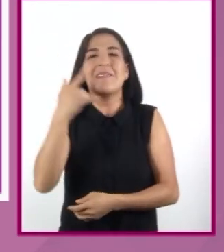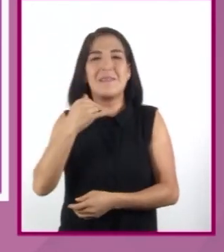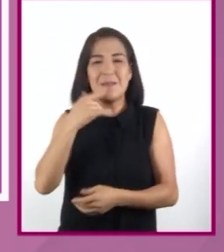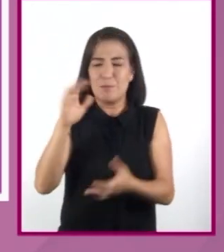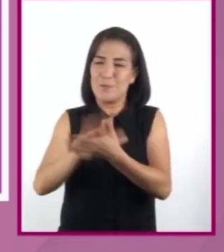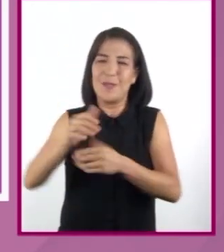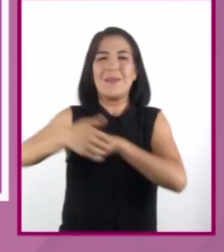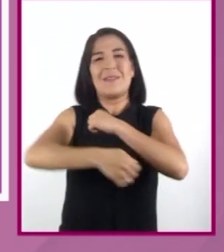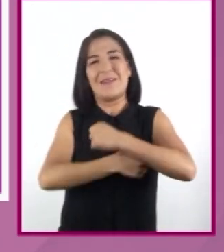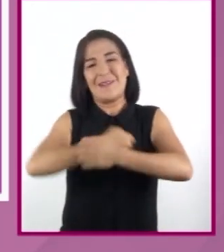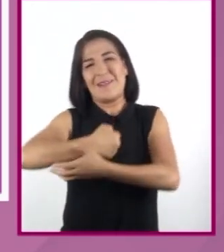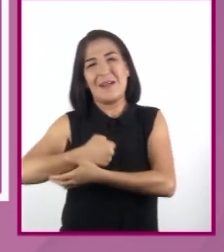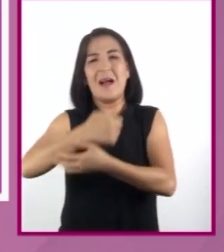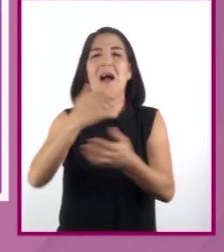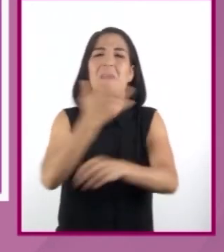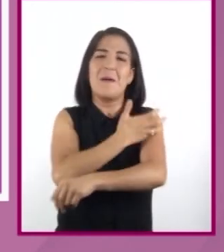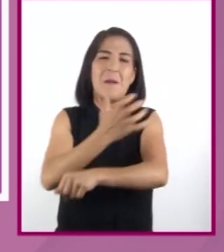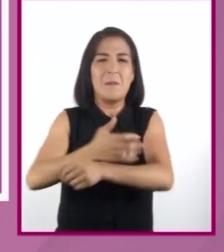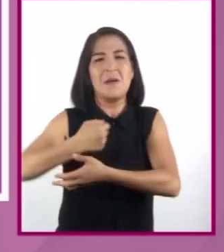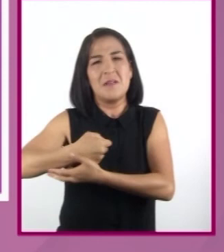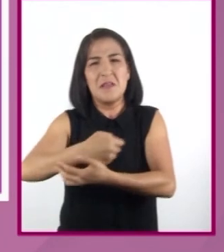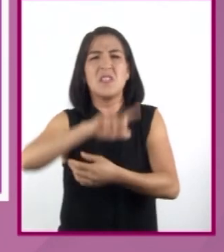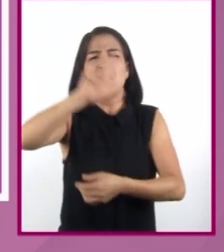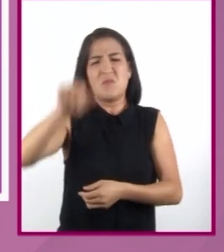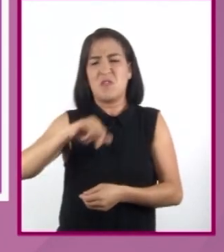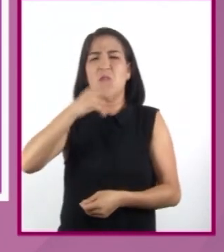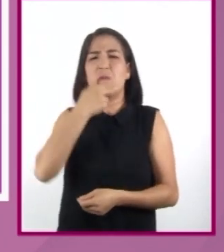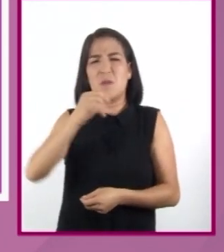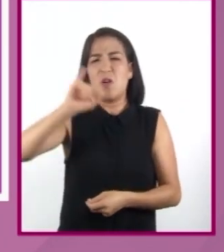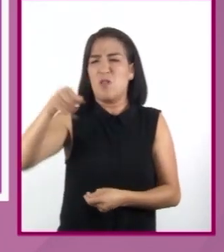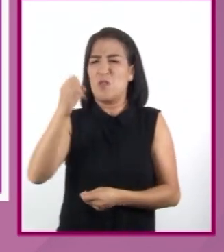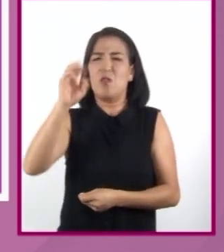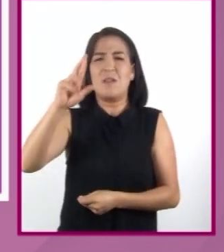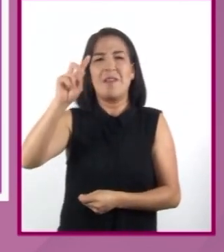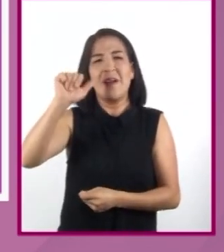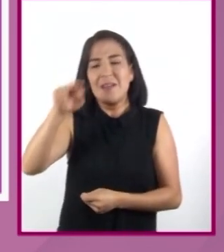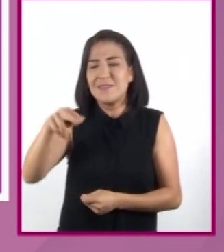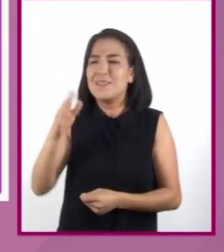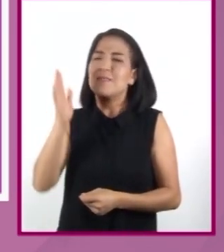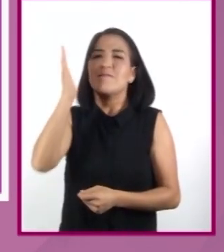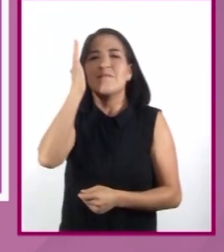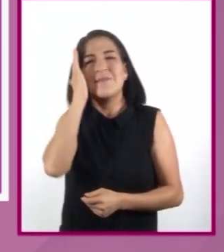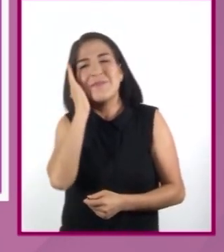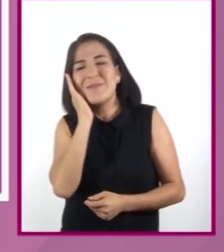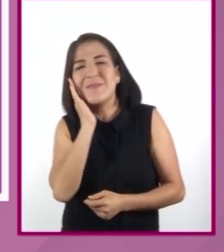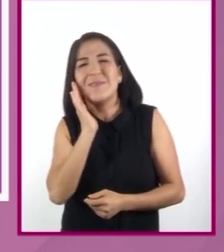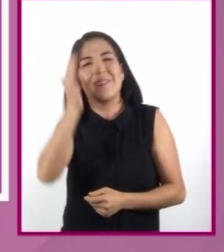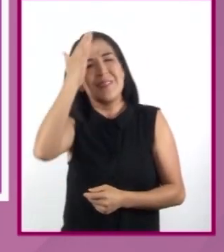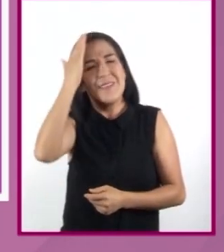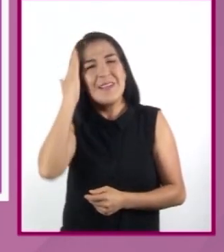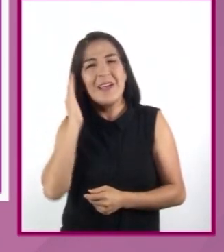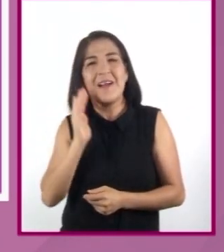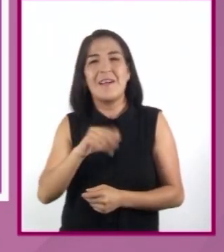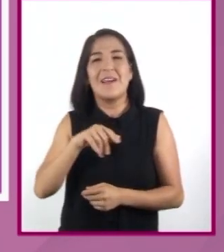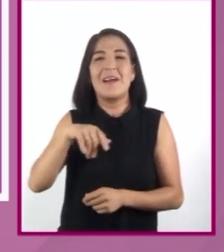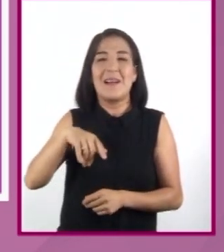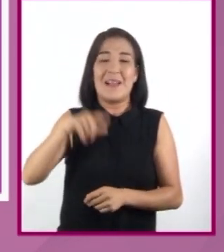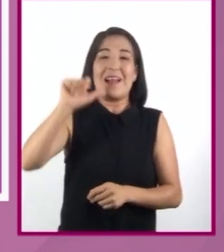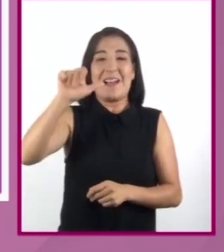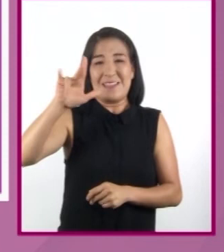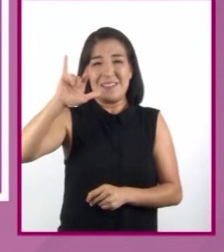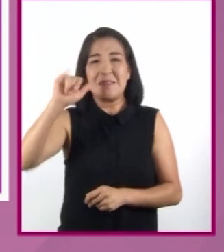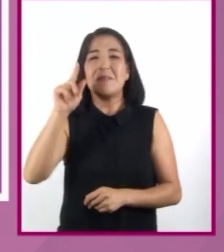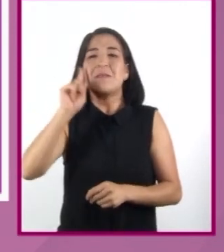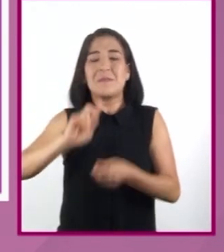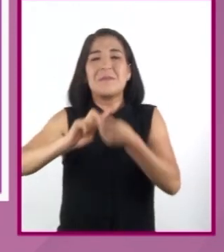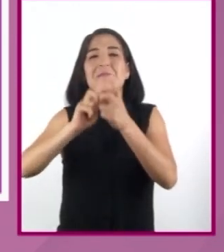a uno y a otro lado. De pronto, Jordán, con honda ternura, le pasó la mano por la cabeza y Alicia rompió enseguida en